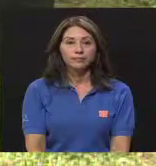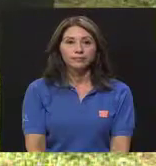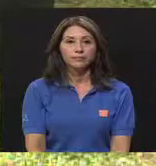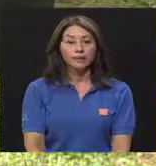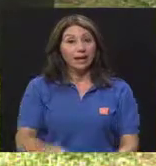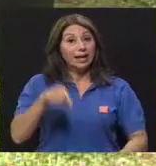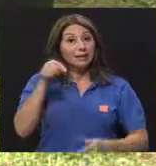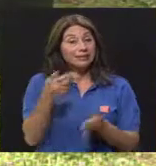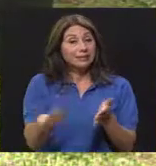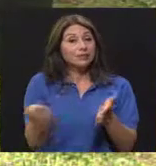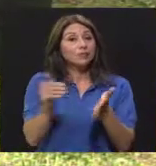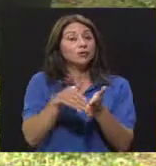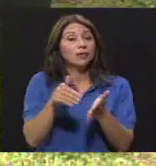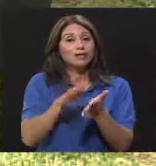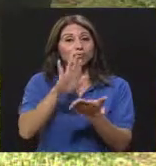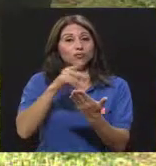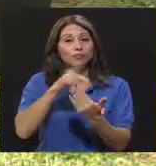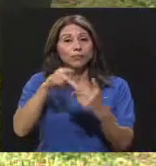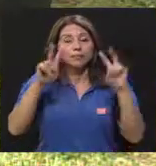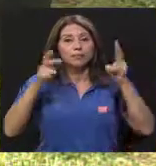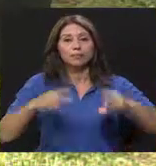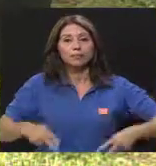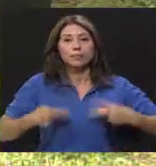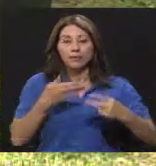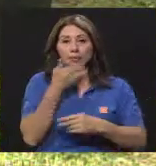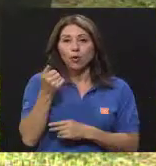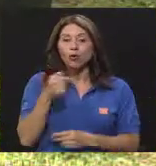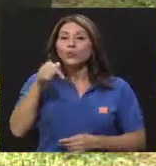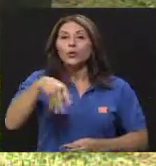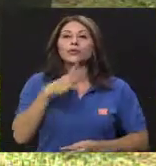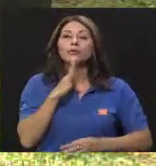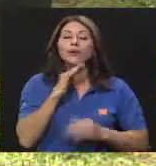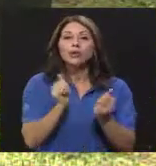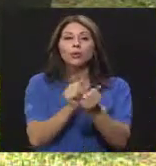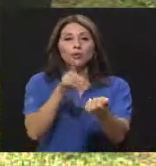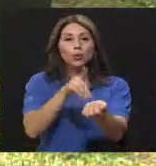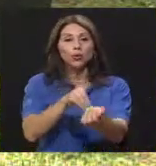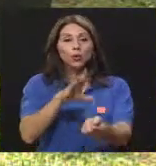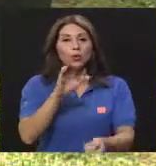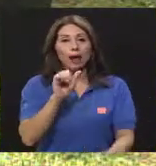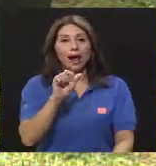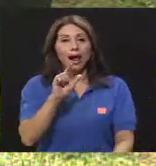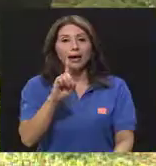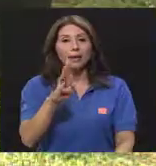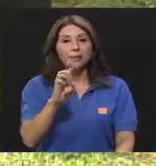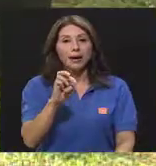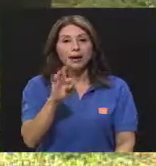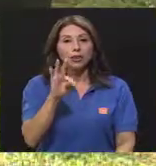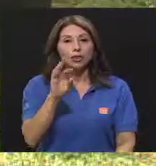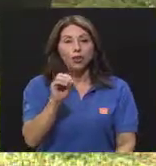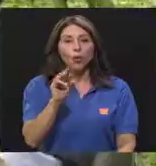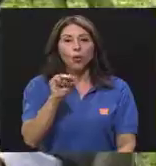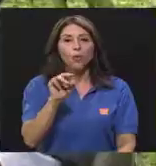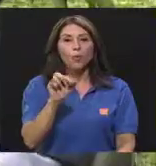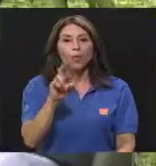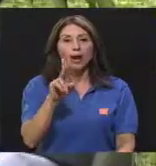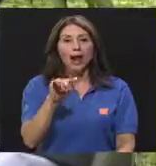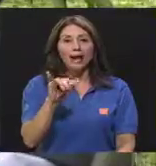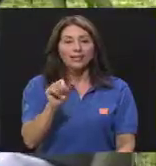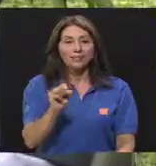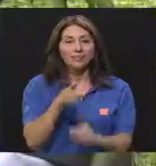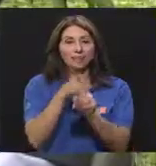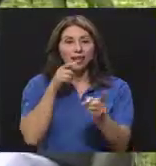Estamos regresando a su programa Vivir Mejor. Hoy estamos conversando con el doctor Alberto Morales, del Hospital de Niños. Estamos